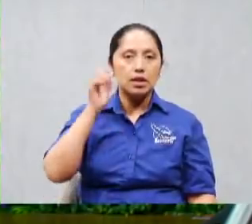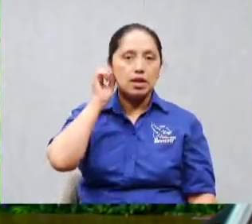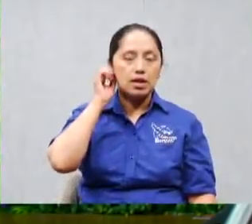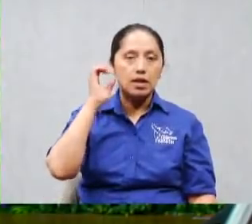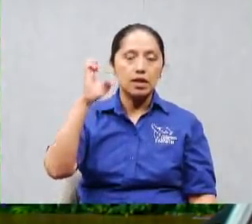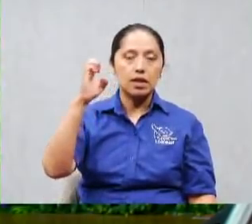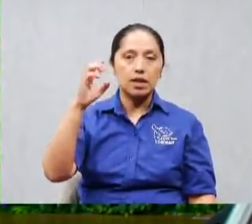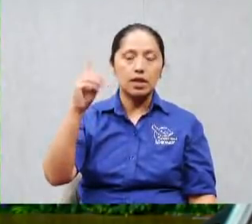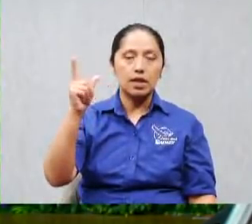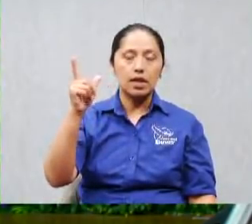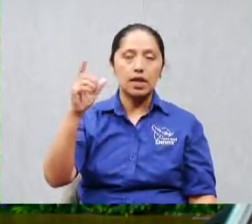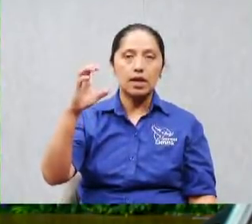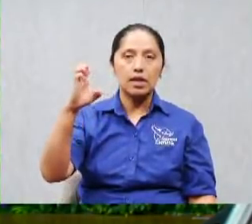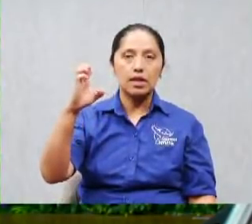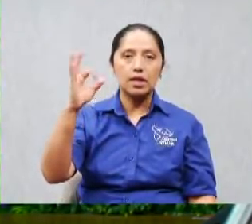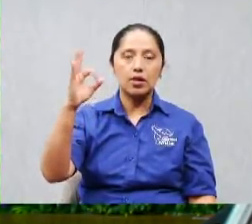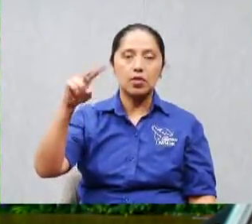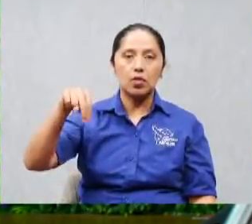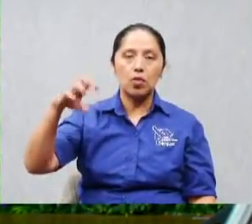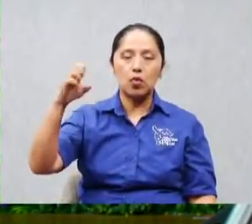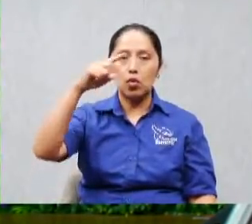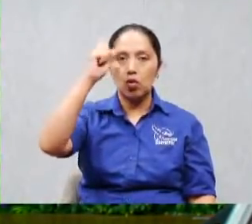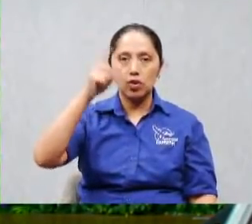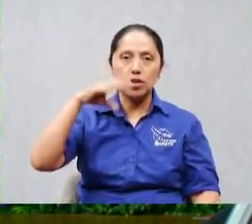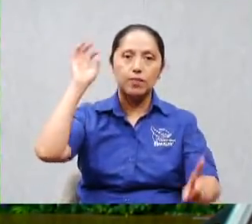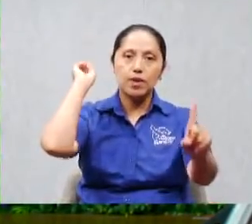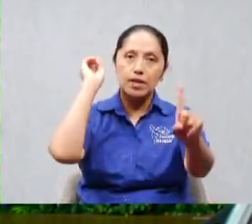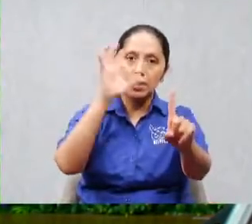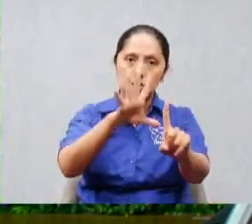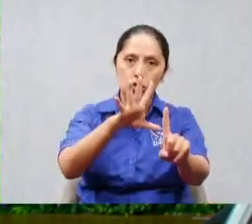pero solo el nuevo testamento así chiquitío